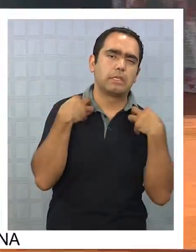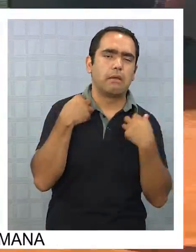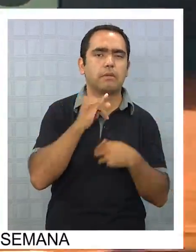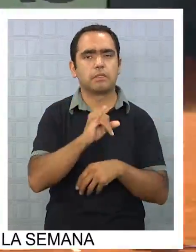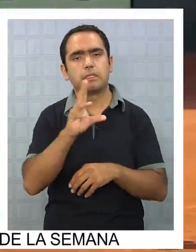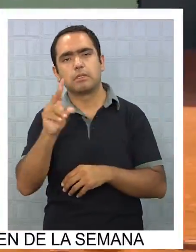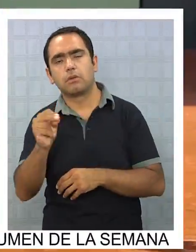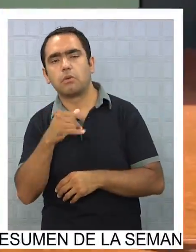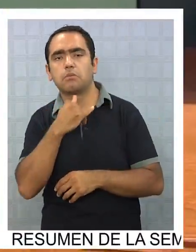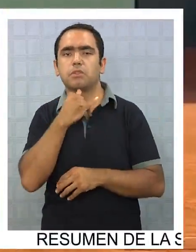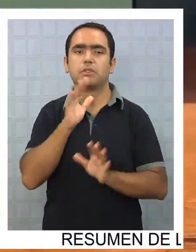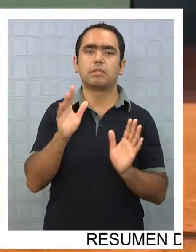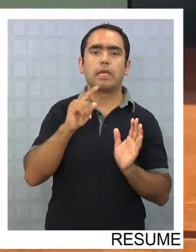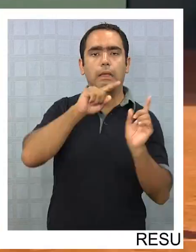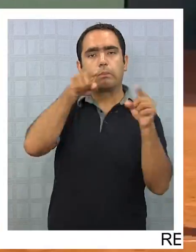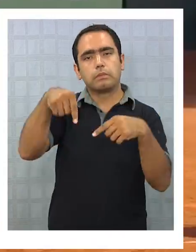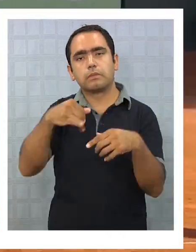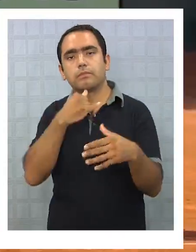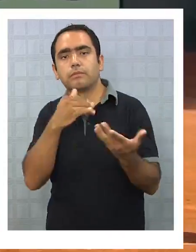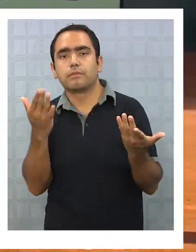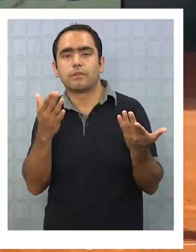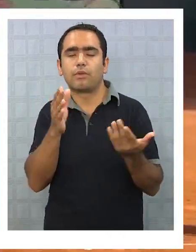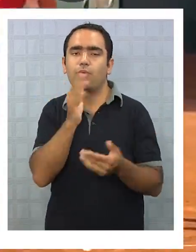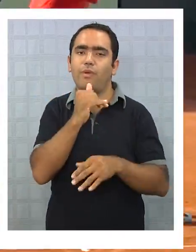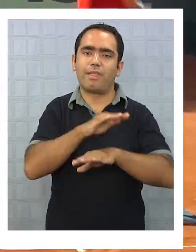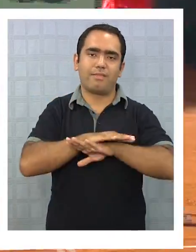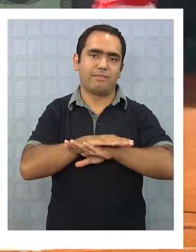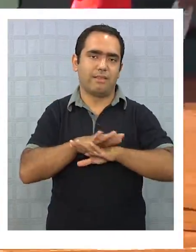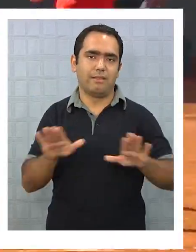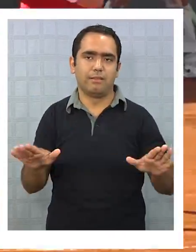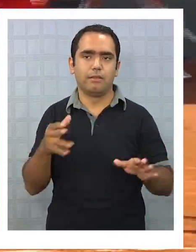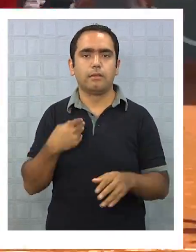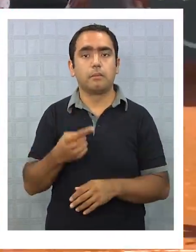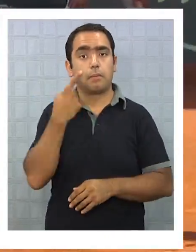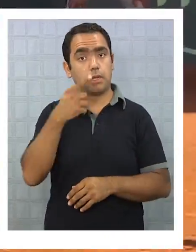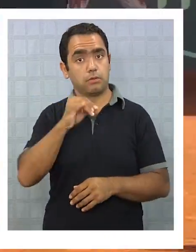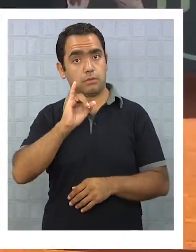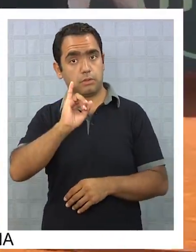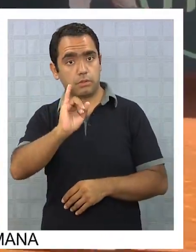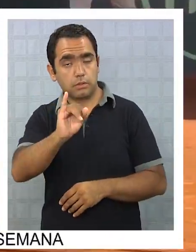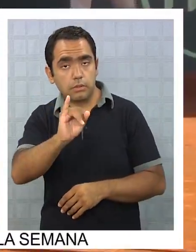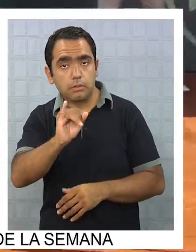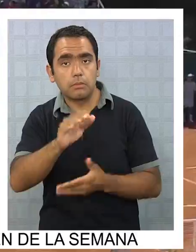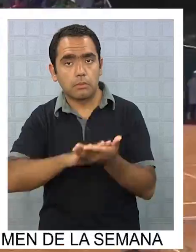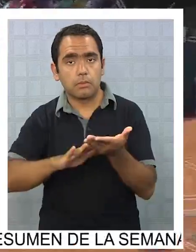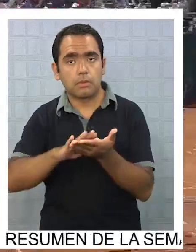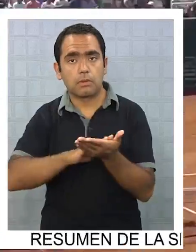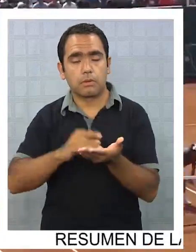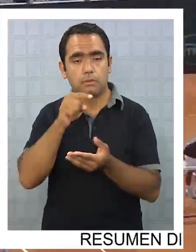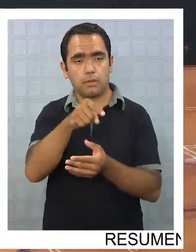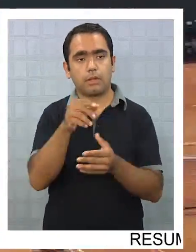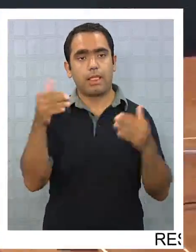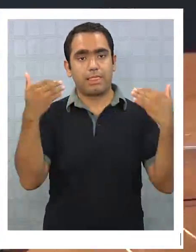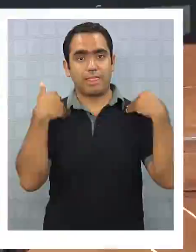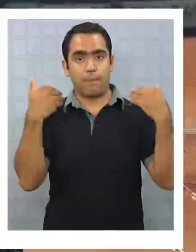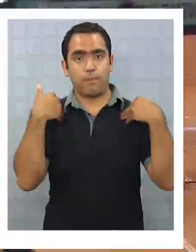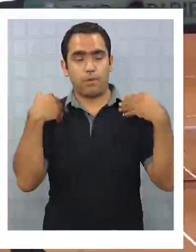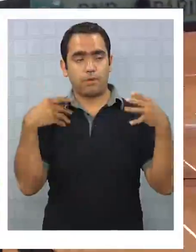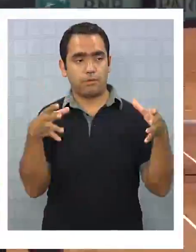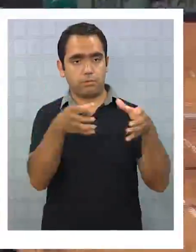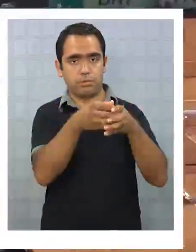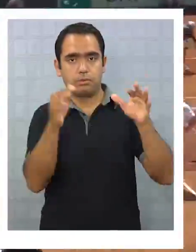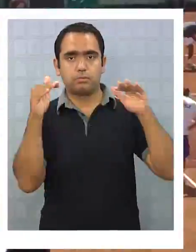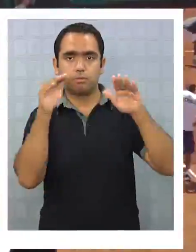aspiraciones de este gran evento en la región quedan sin efecto. Lo que sí es un hecho es que este gran encuentro deportivo